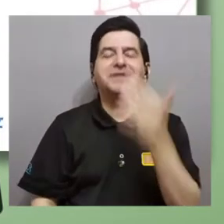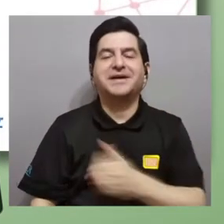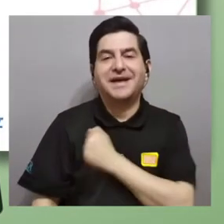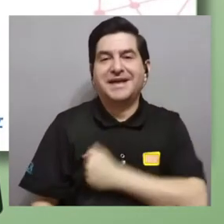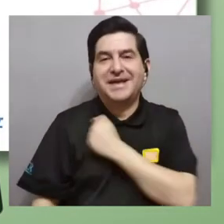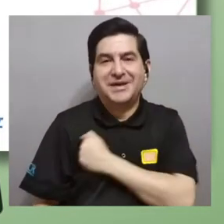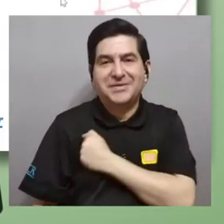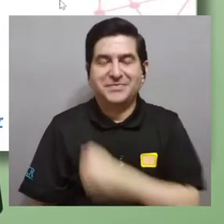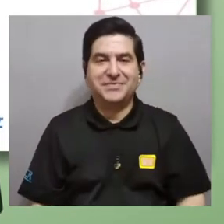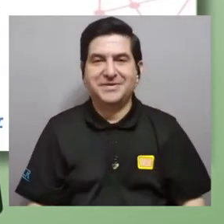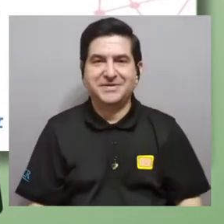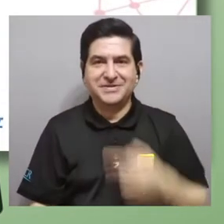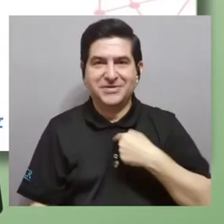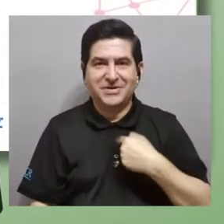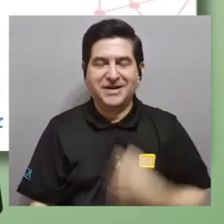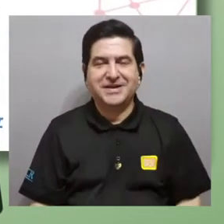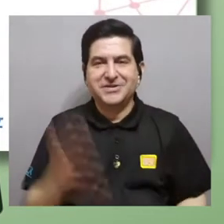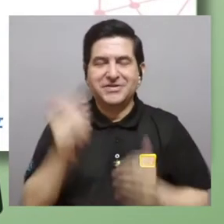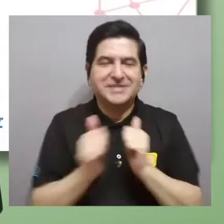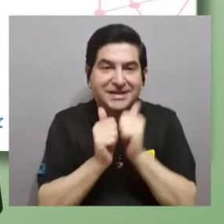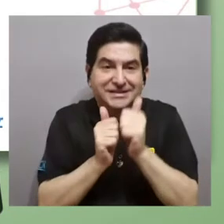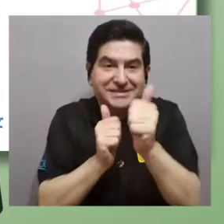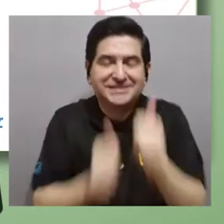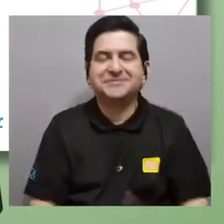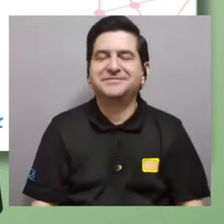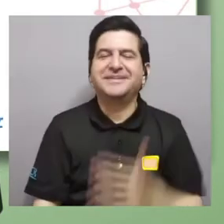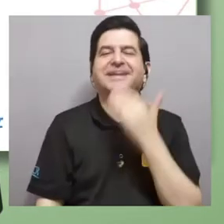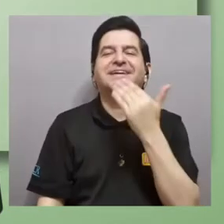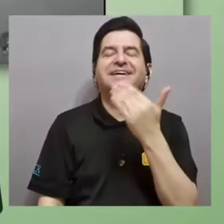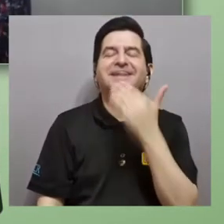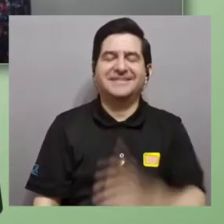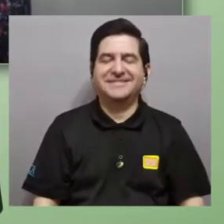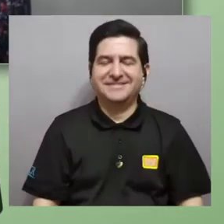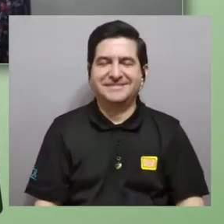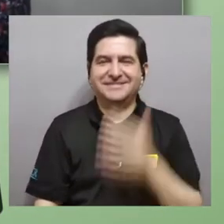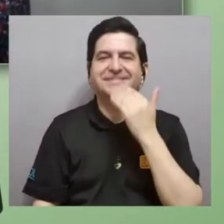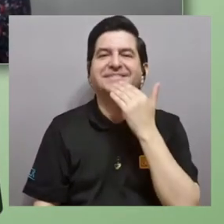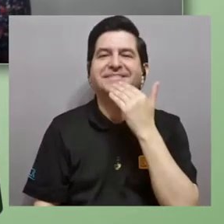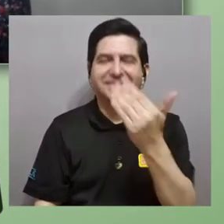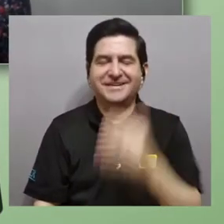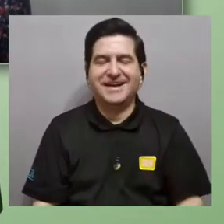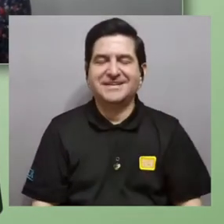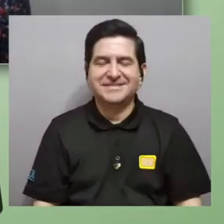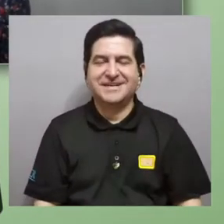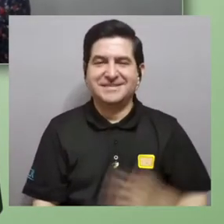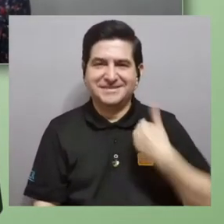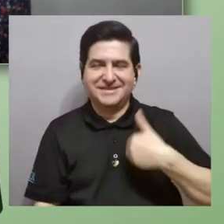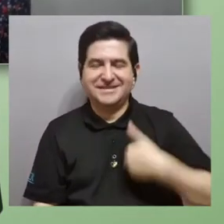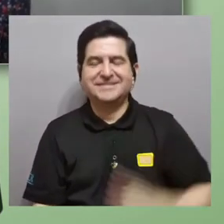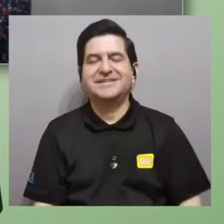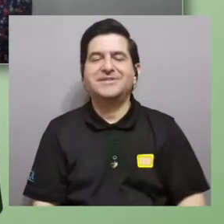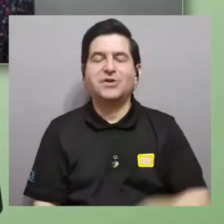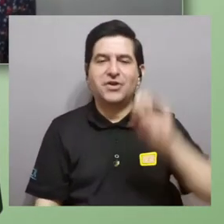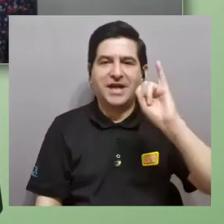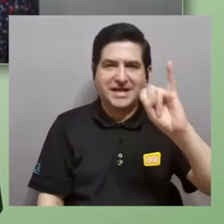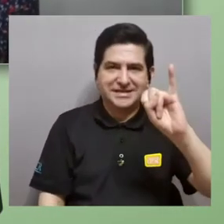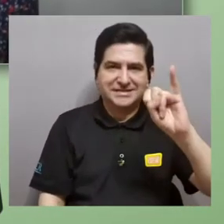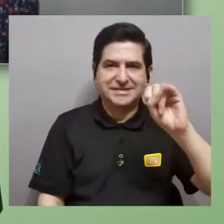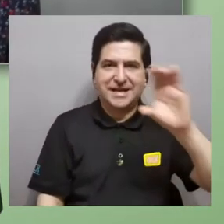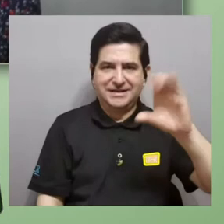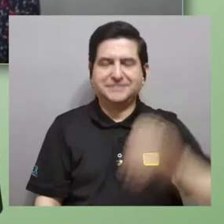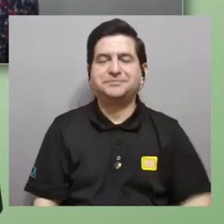necesiten. Muchísimas gracias y disculpen que me adelanté un poquito. Está bien. Muchísimas gracias a don Isaac.